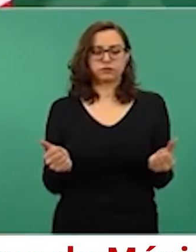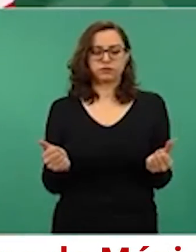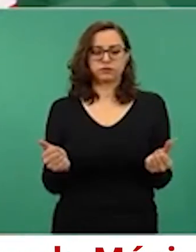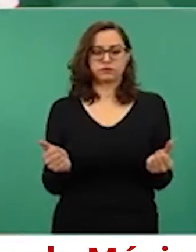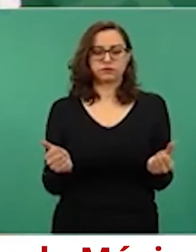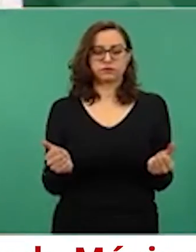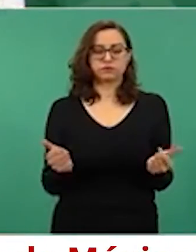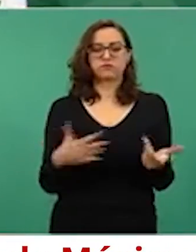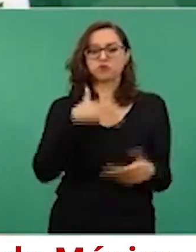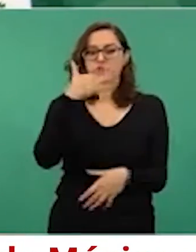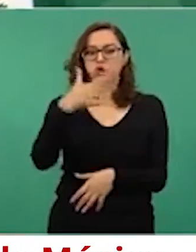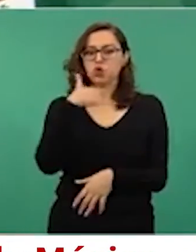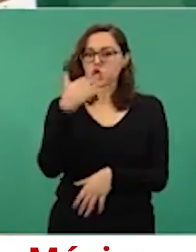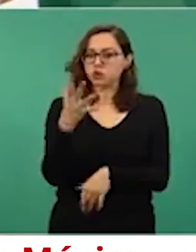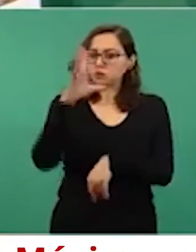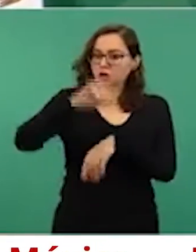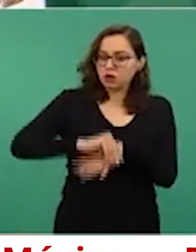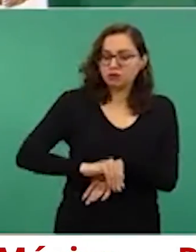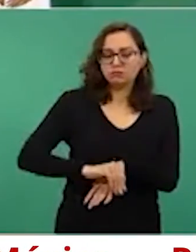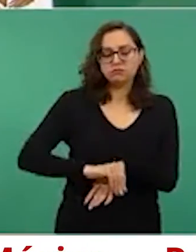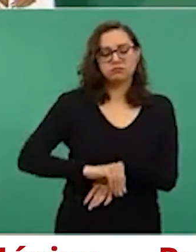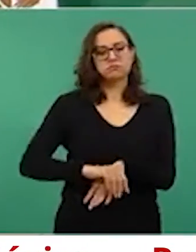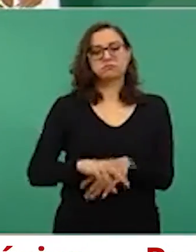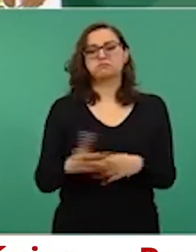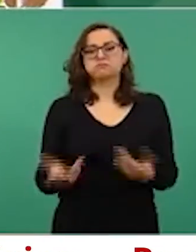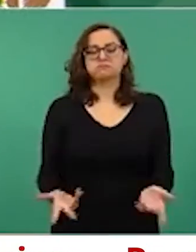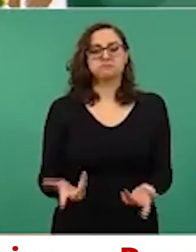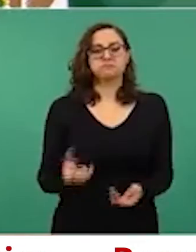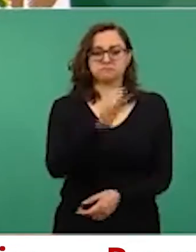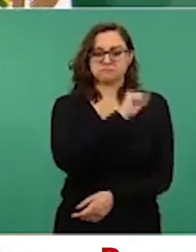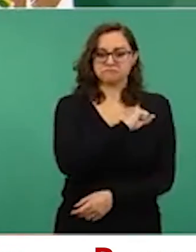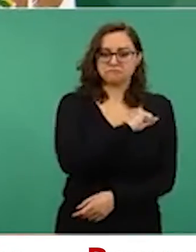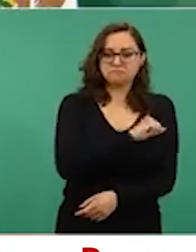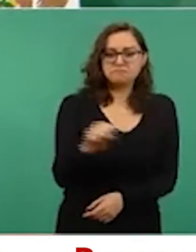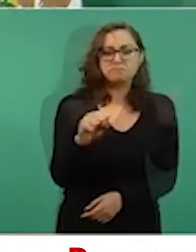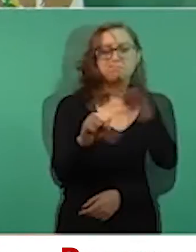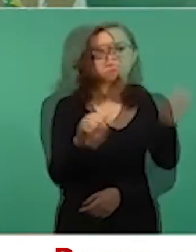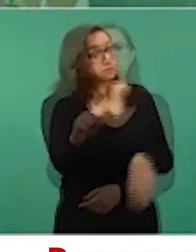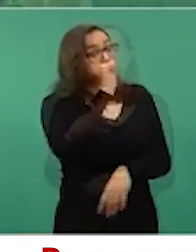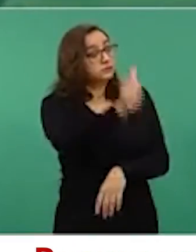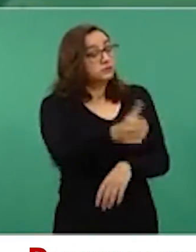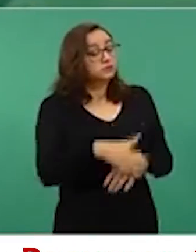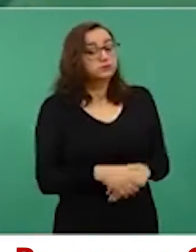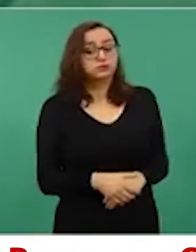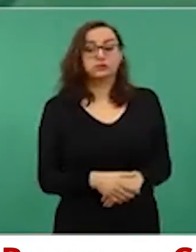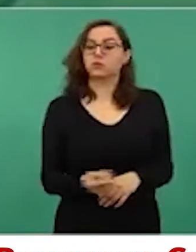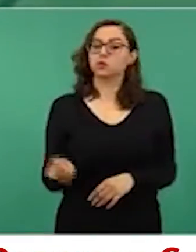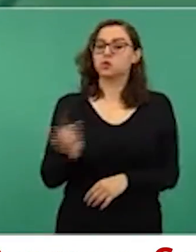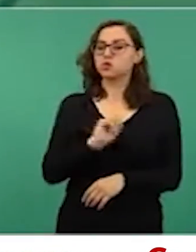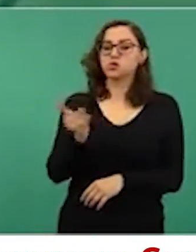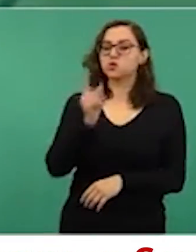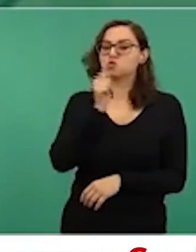la corrupción, la delincuencia. Hay que ver